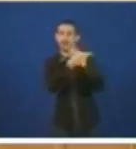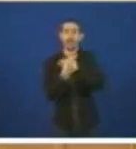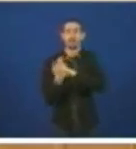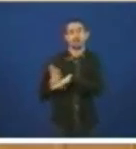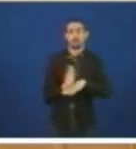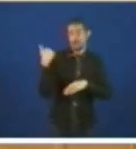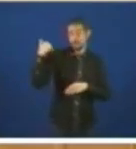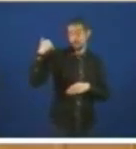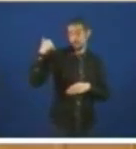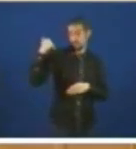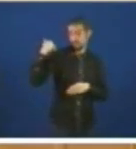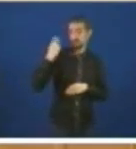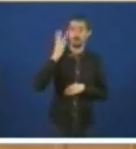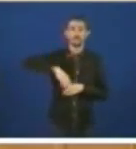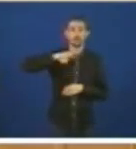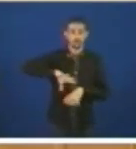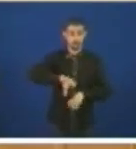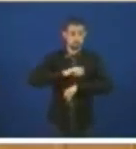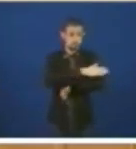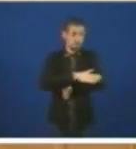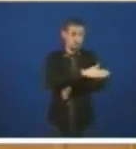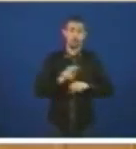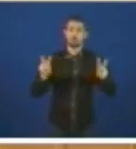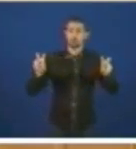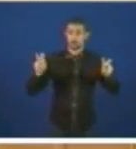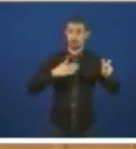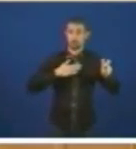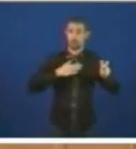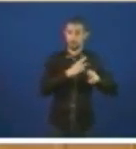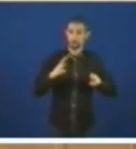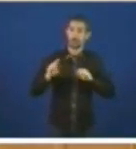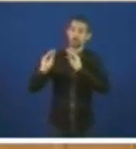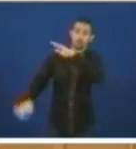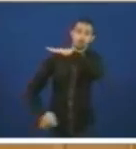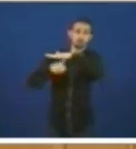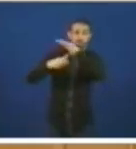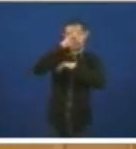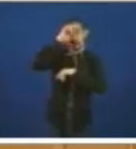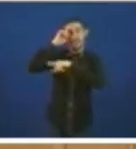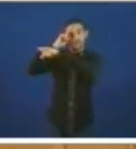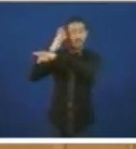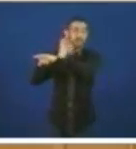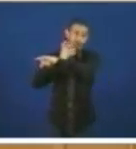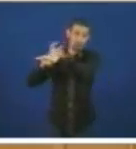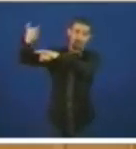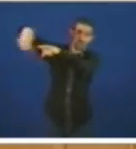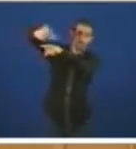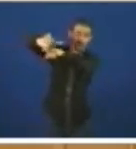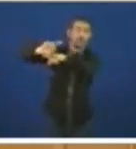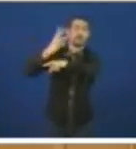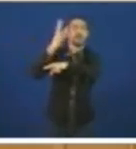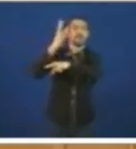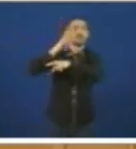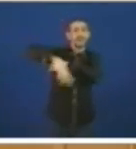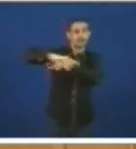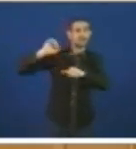tres meses que este goberno o novo goberno está en no poder en Madrid e desde esos tres meses en